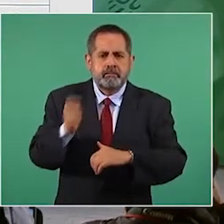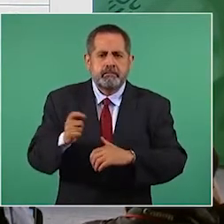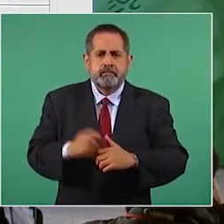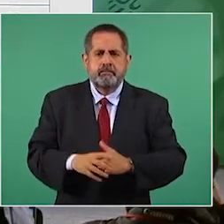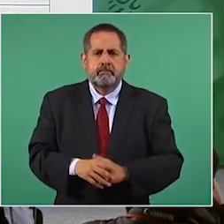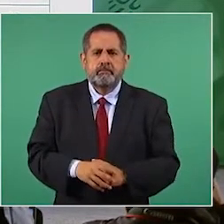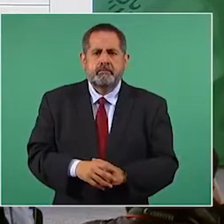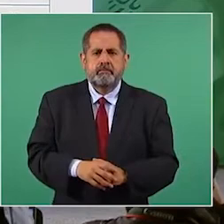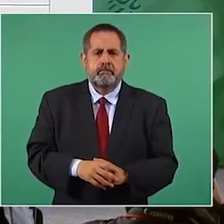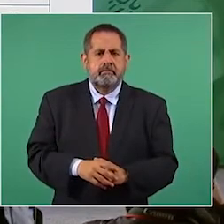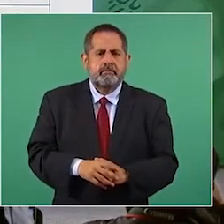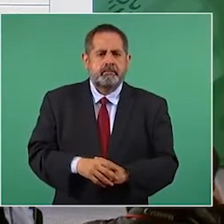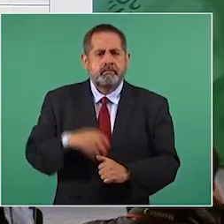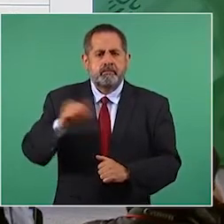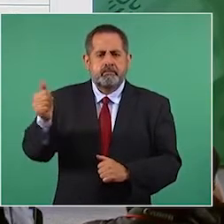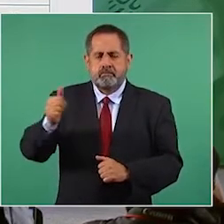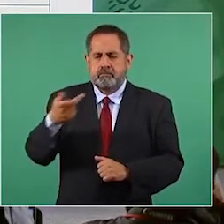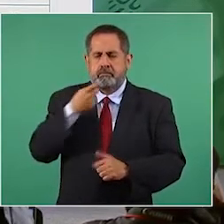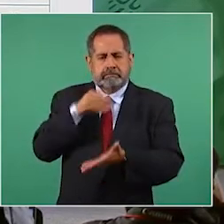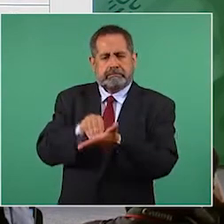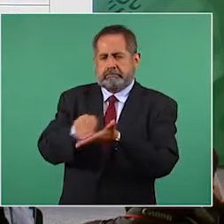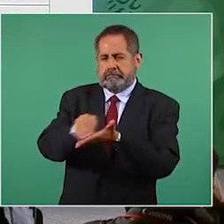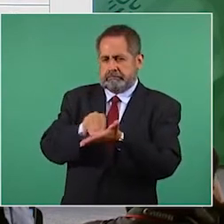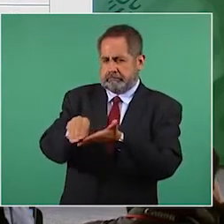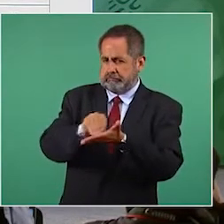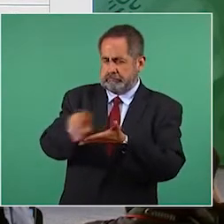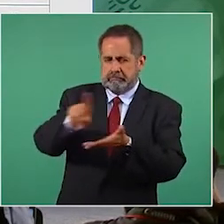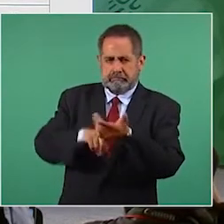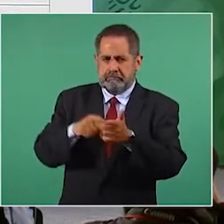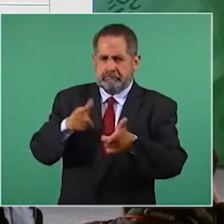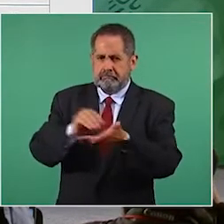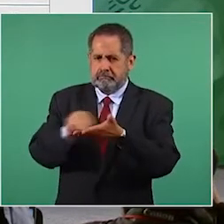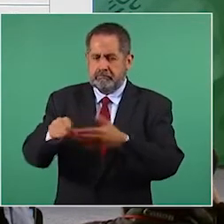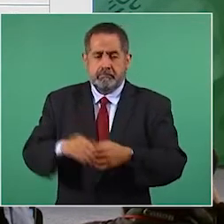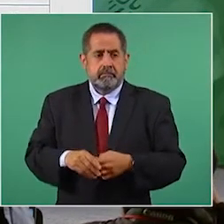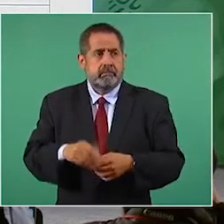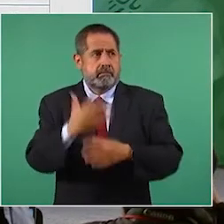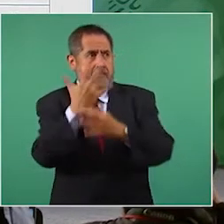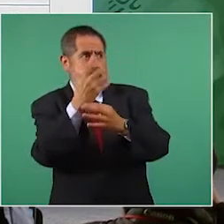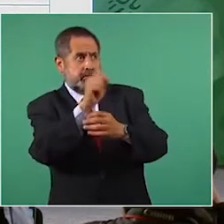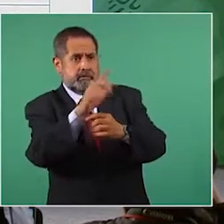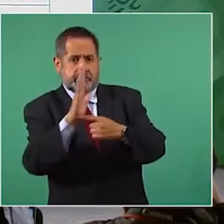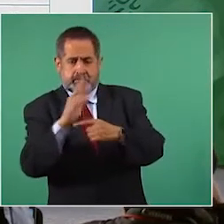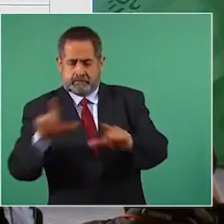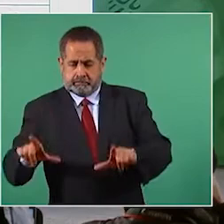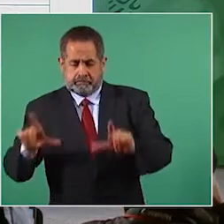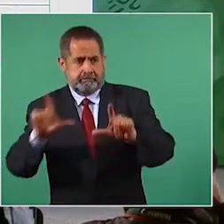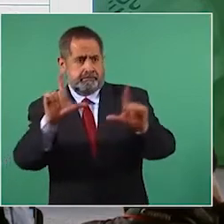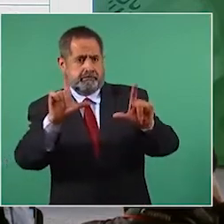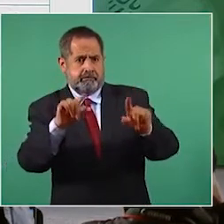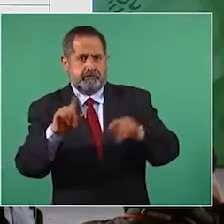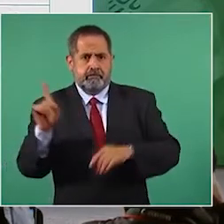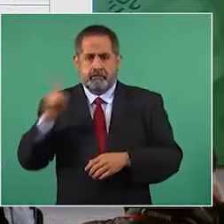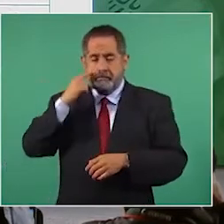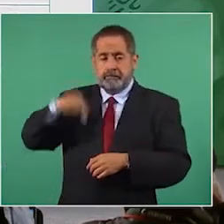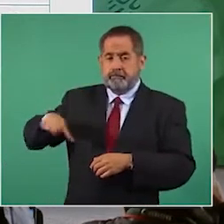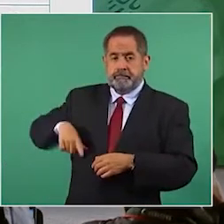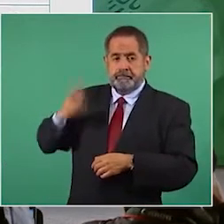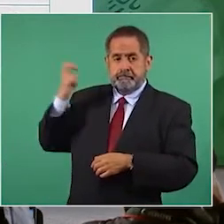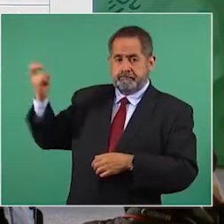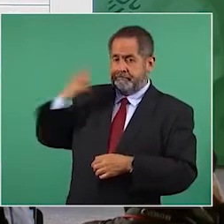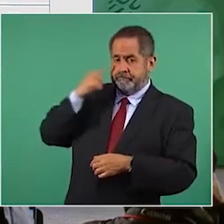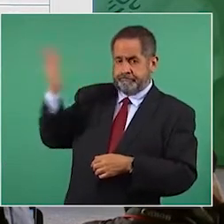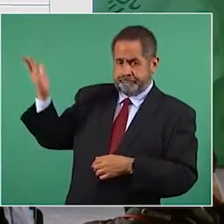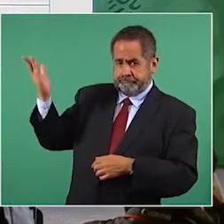porque lo otro es calumnia. Le estoy dando las cifras de su gobierno. No, las cifras de mi gobierno son